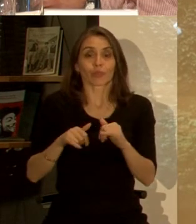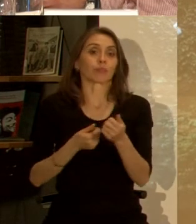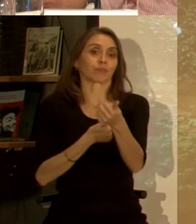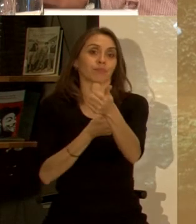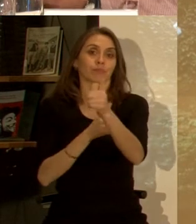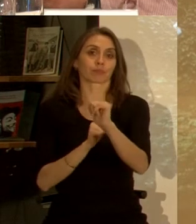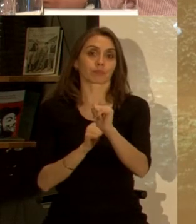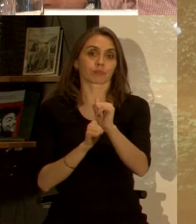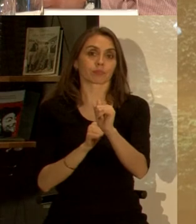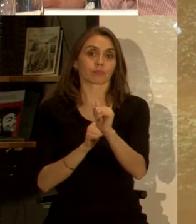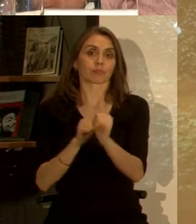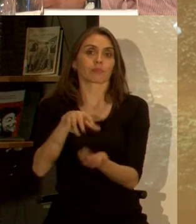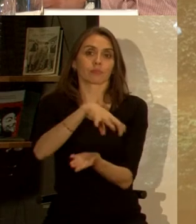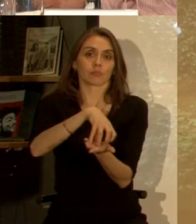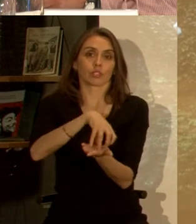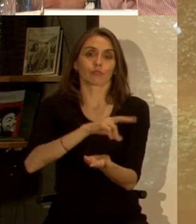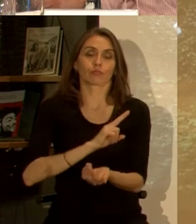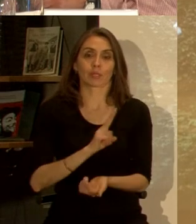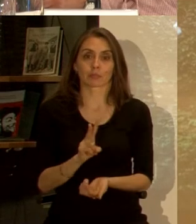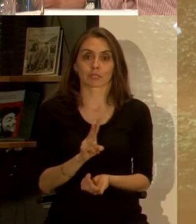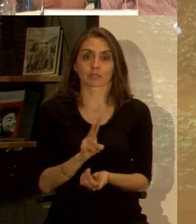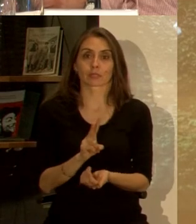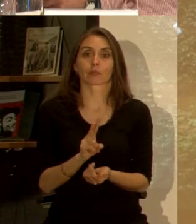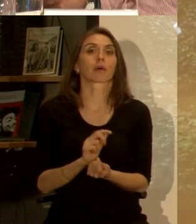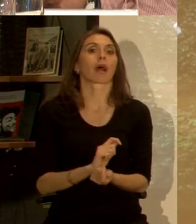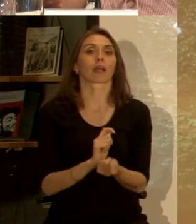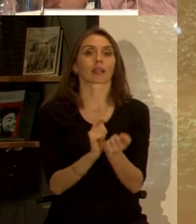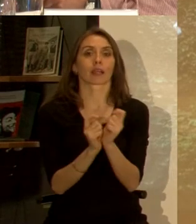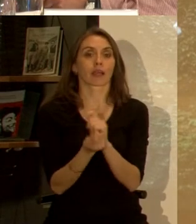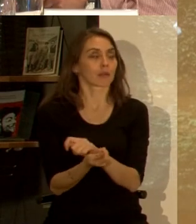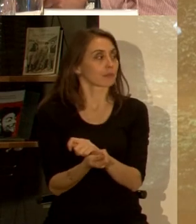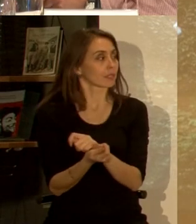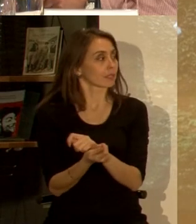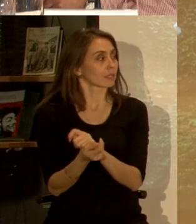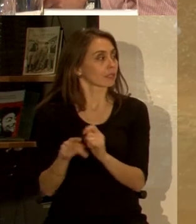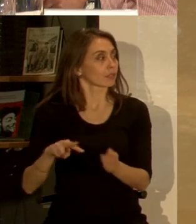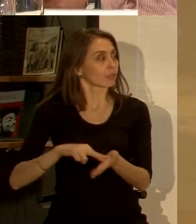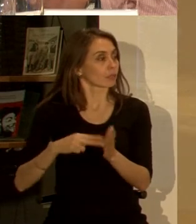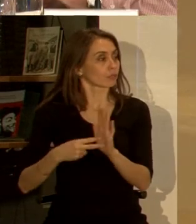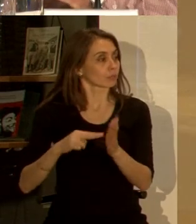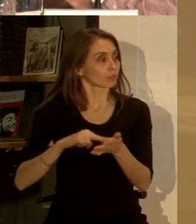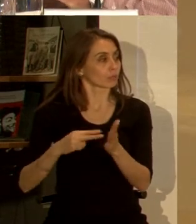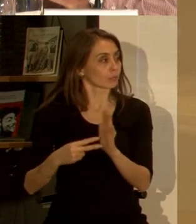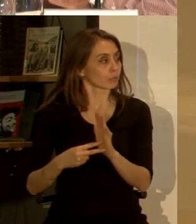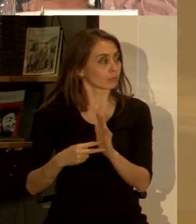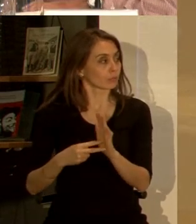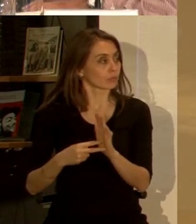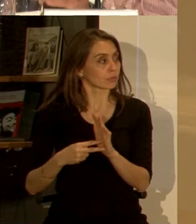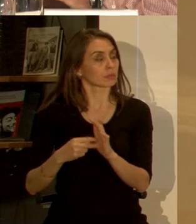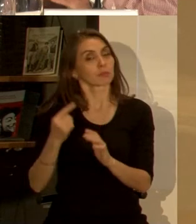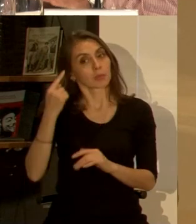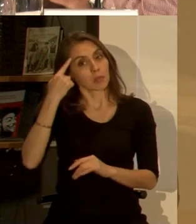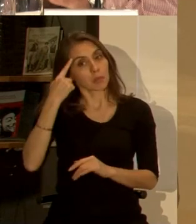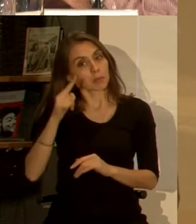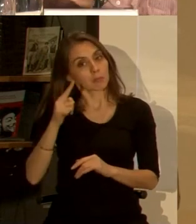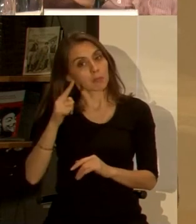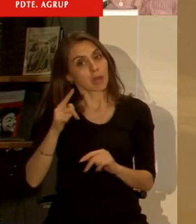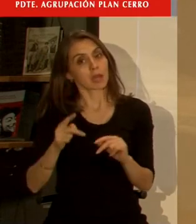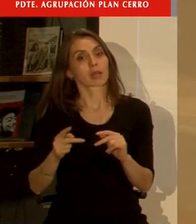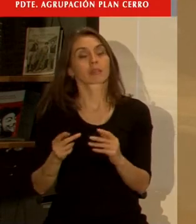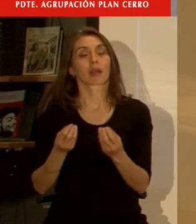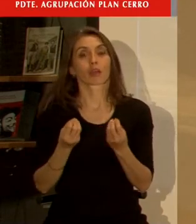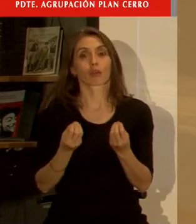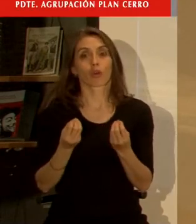que tiene la ciudad de Valparaíso hoy día para poder ir revirtiendo estos problemas entonces para poder zanjar